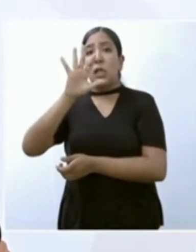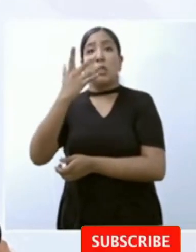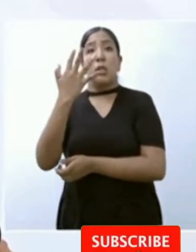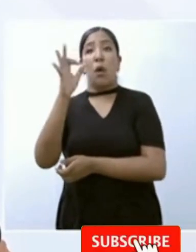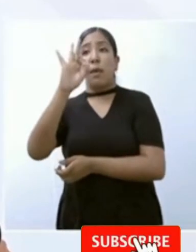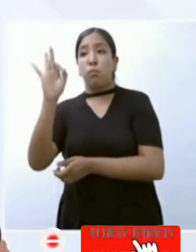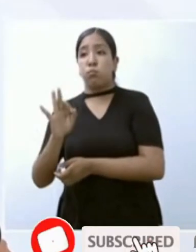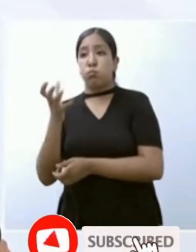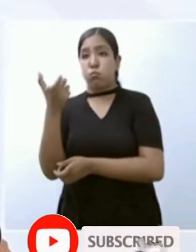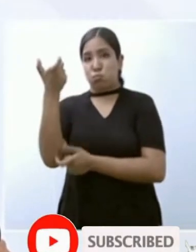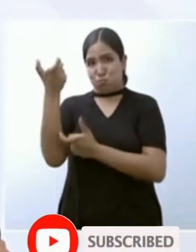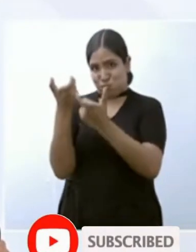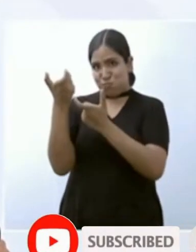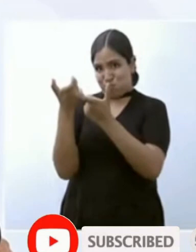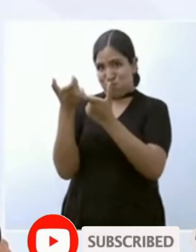incluyendo